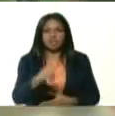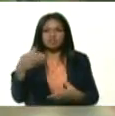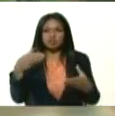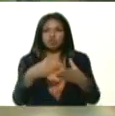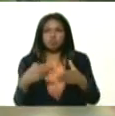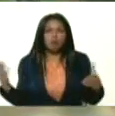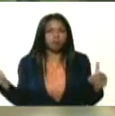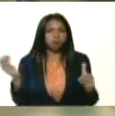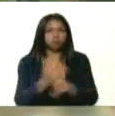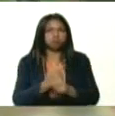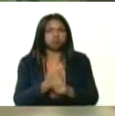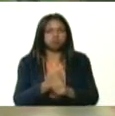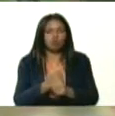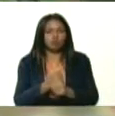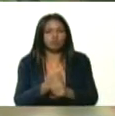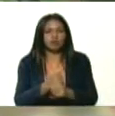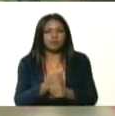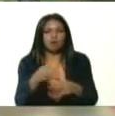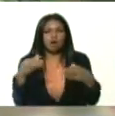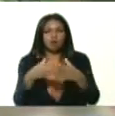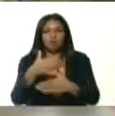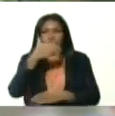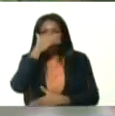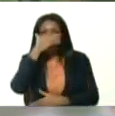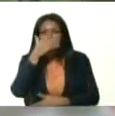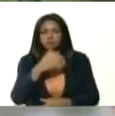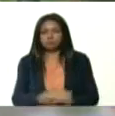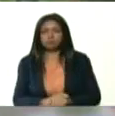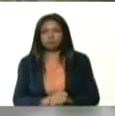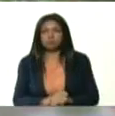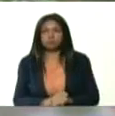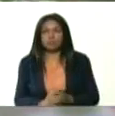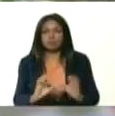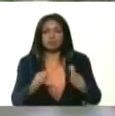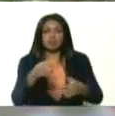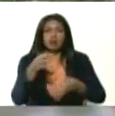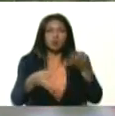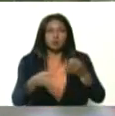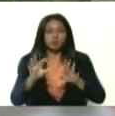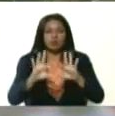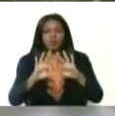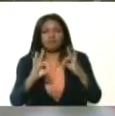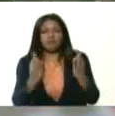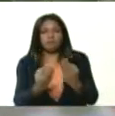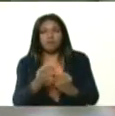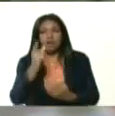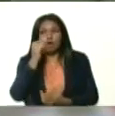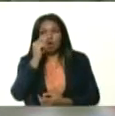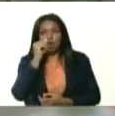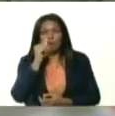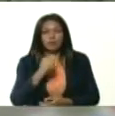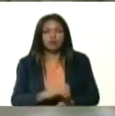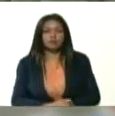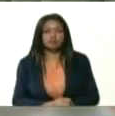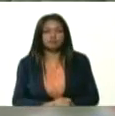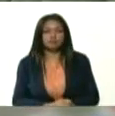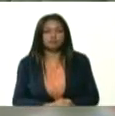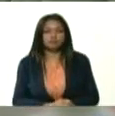conseguiremos. Y llegará a justicia, igualmente a la familia del sargento mayor de segunda,